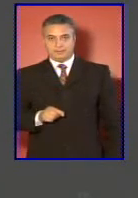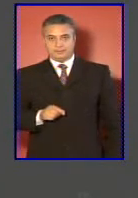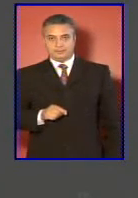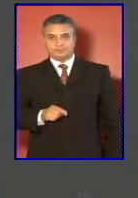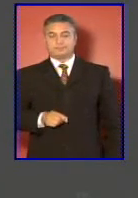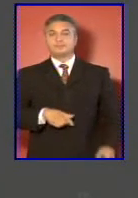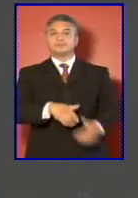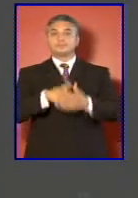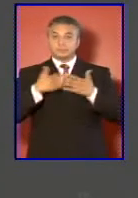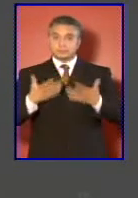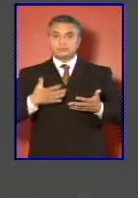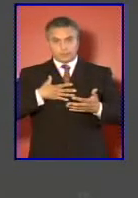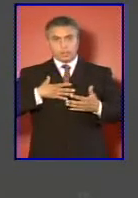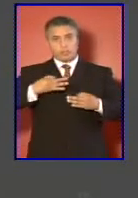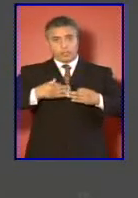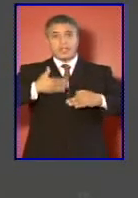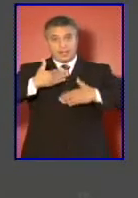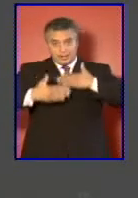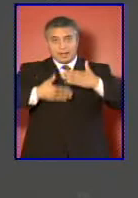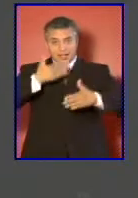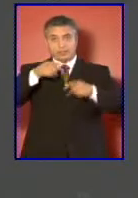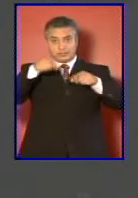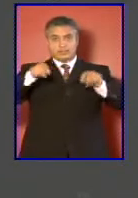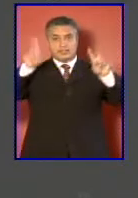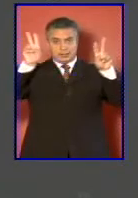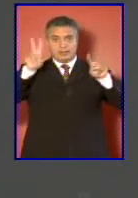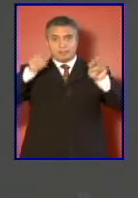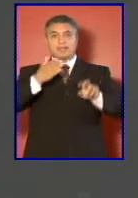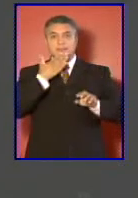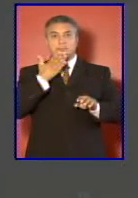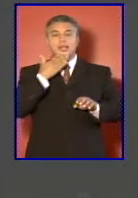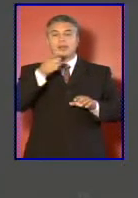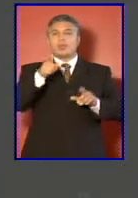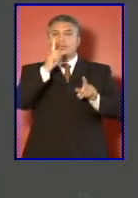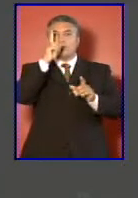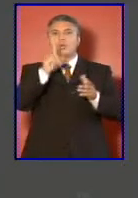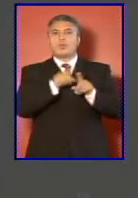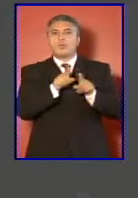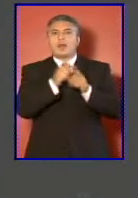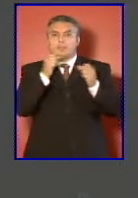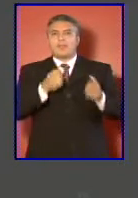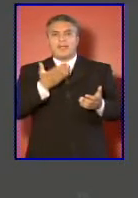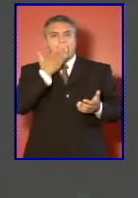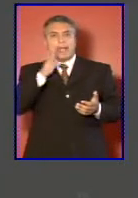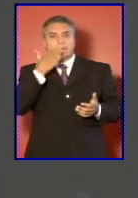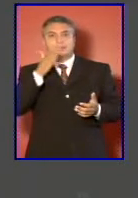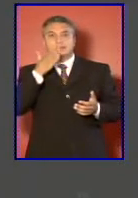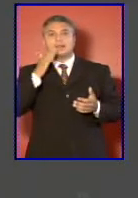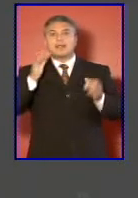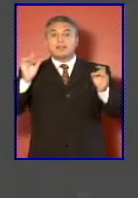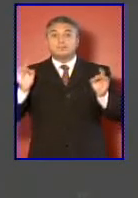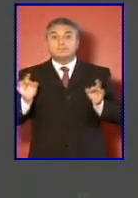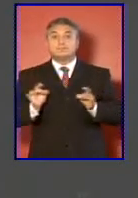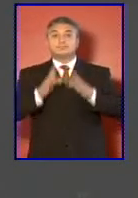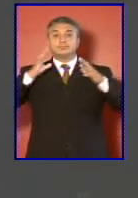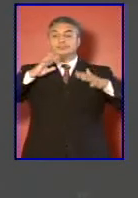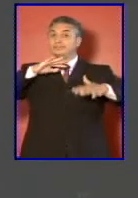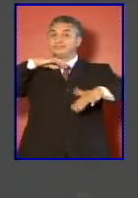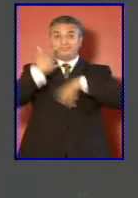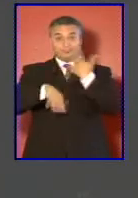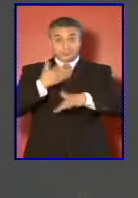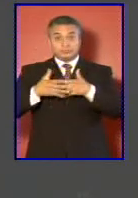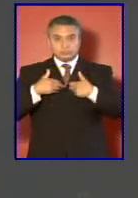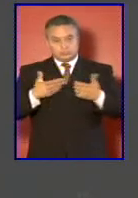Hemos ido generando dentro de este ámbito también una capacidad regional para responder ante los desastres naturales